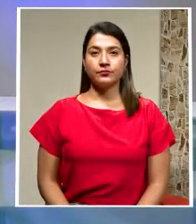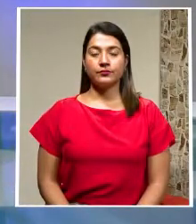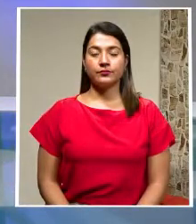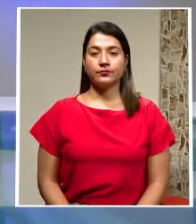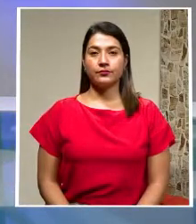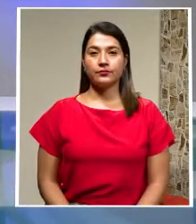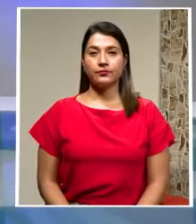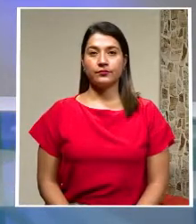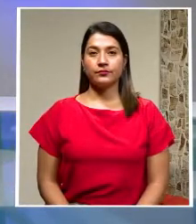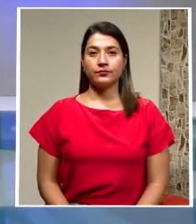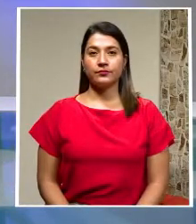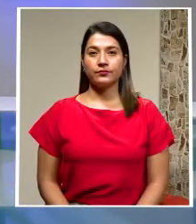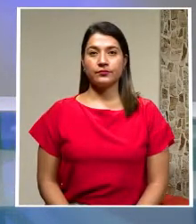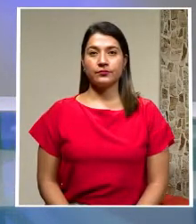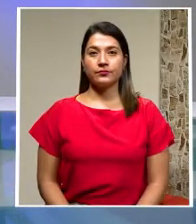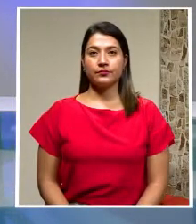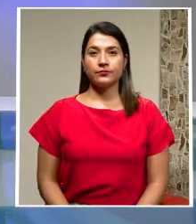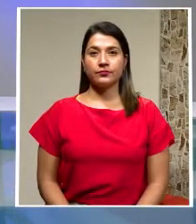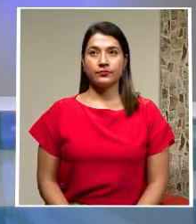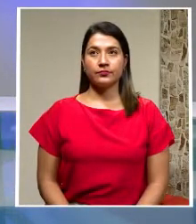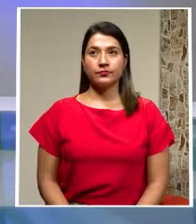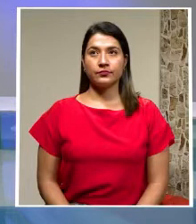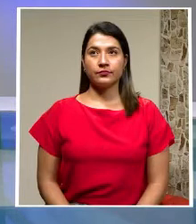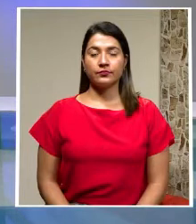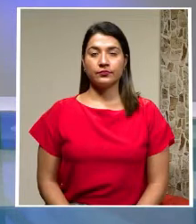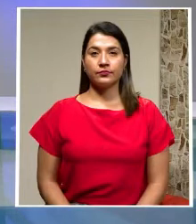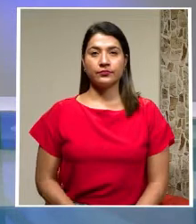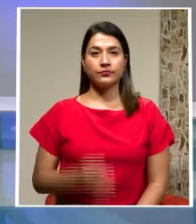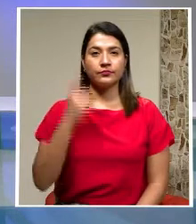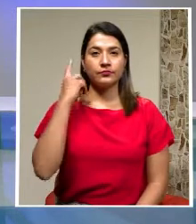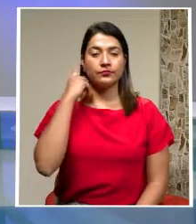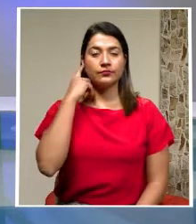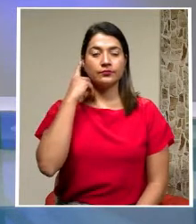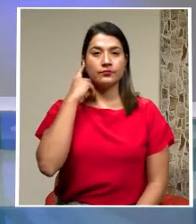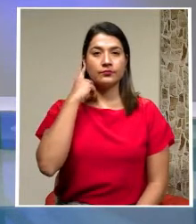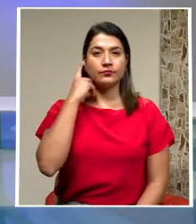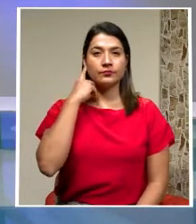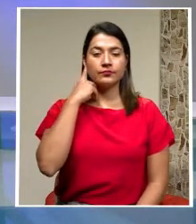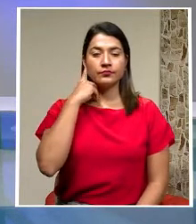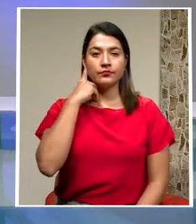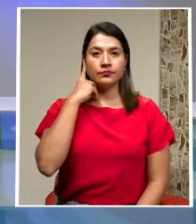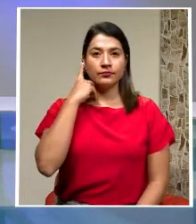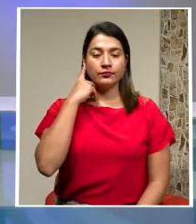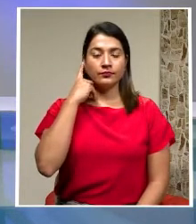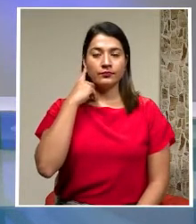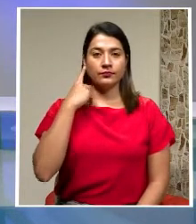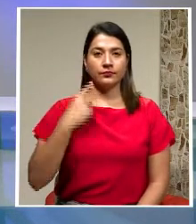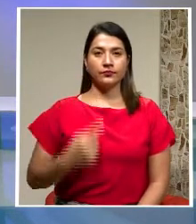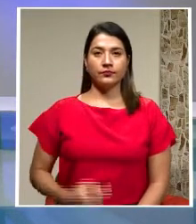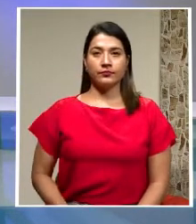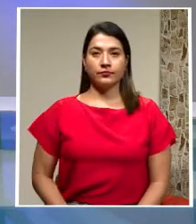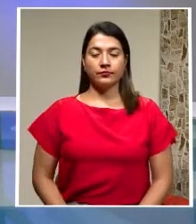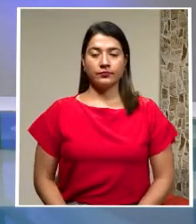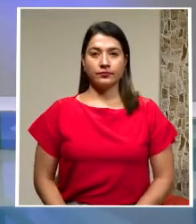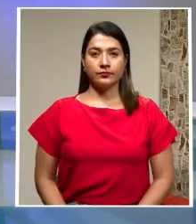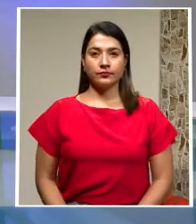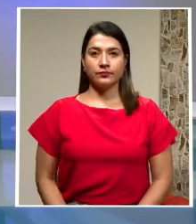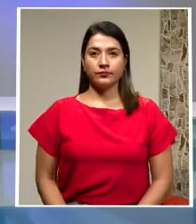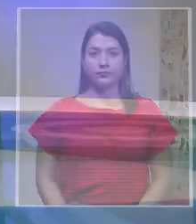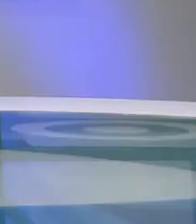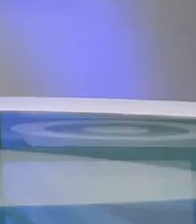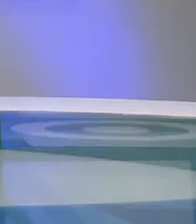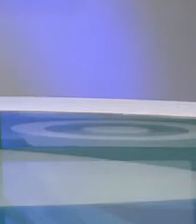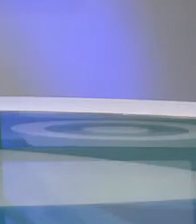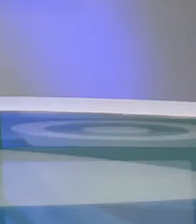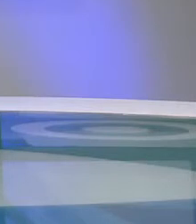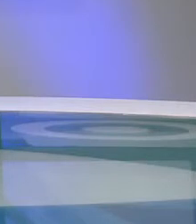Buenas noches, bienvenidos a una nueva edición estelar de Costa Rica Noticias. Estamos en vivo a las